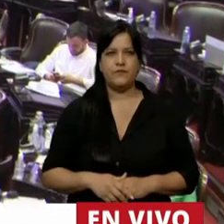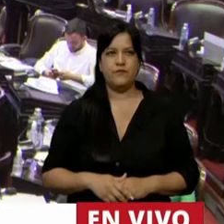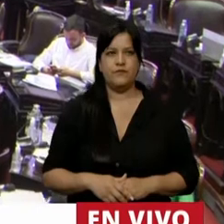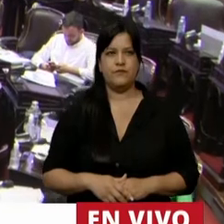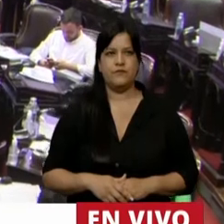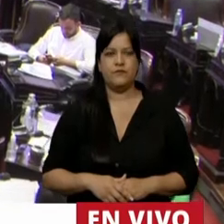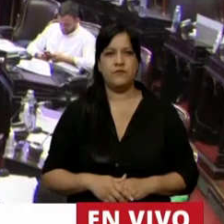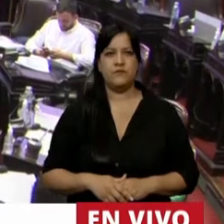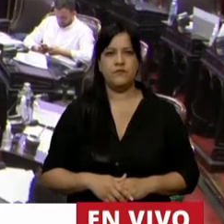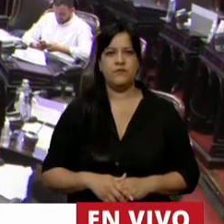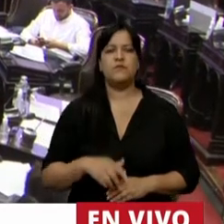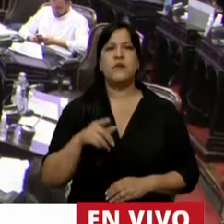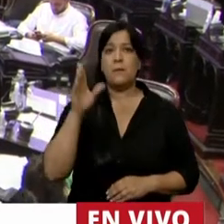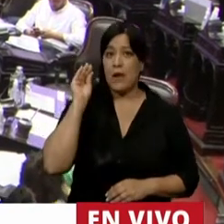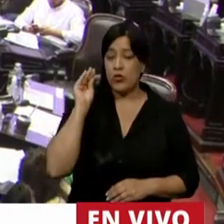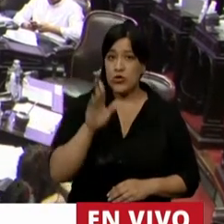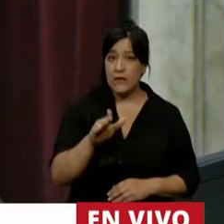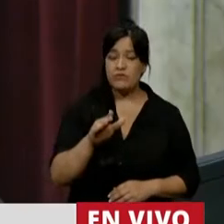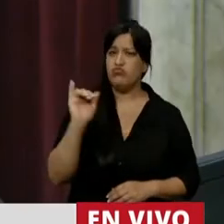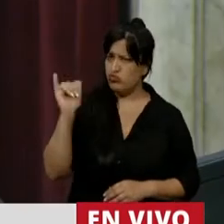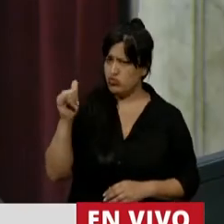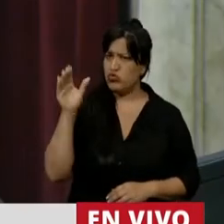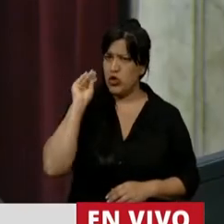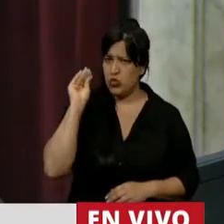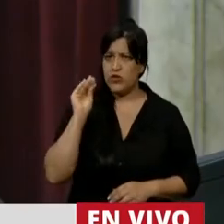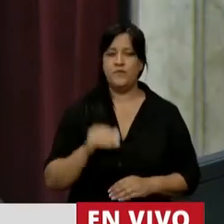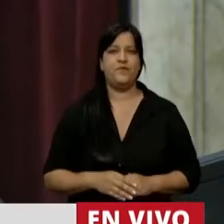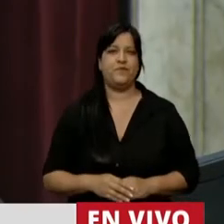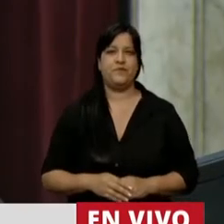¿Me escucha, presidente? Lo estamos escuchando.